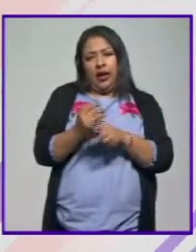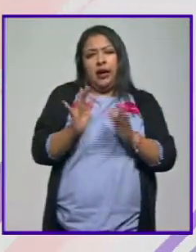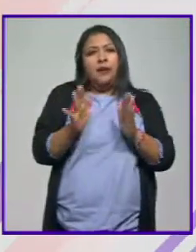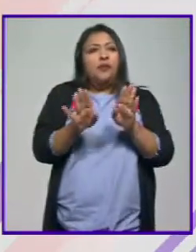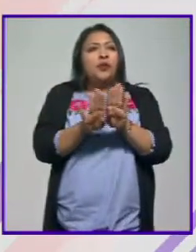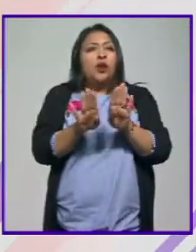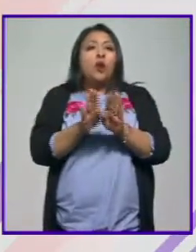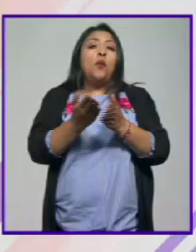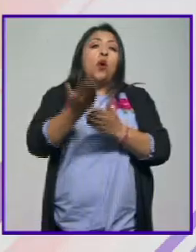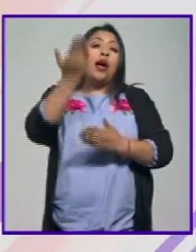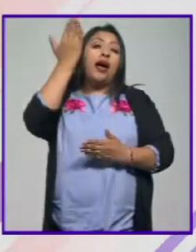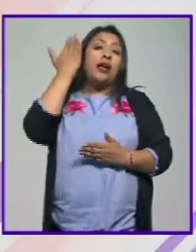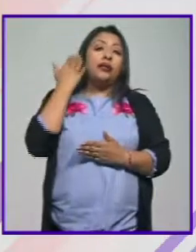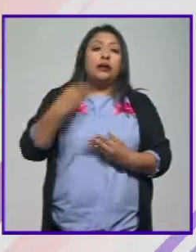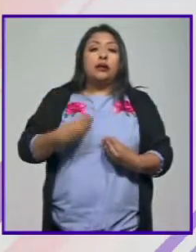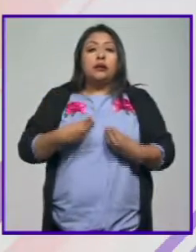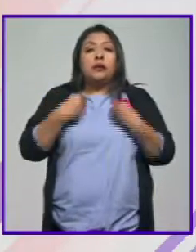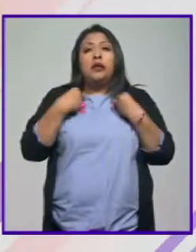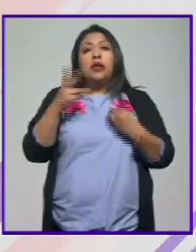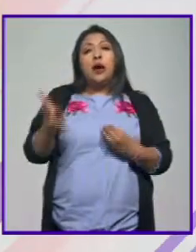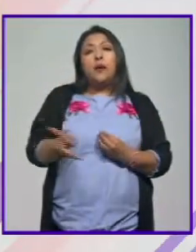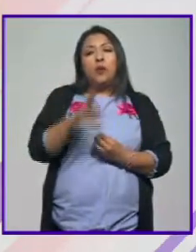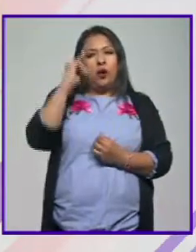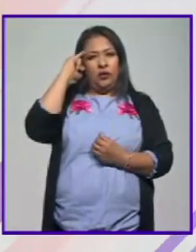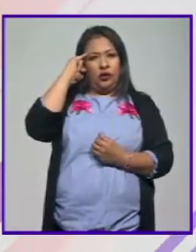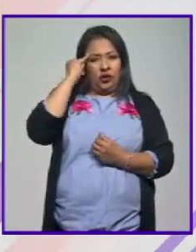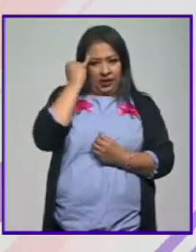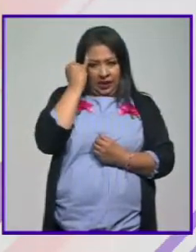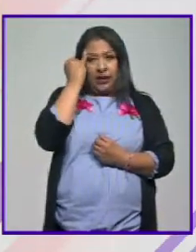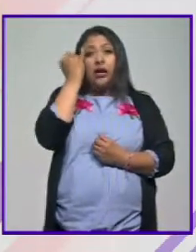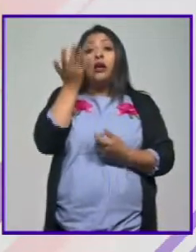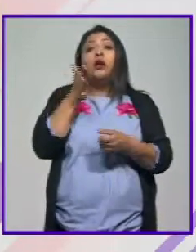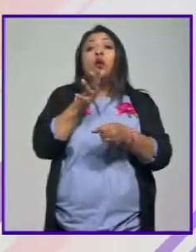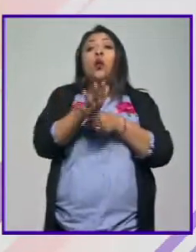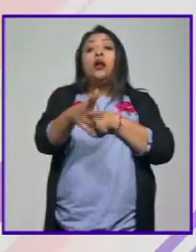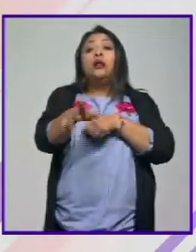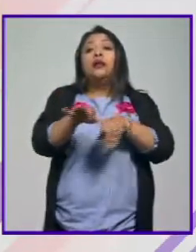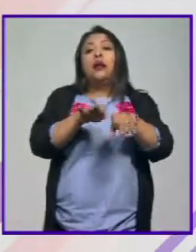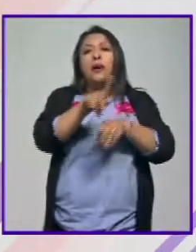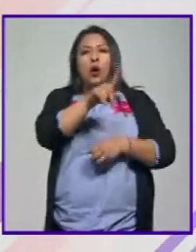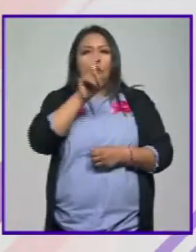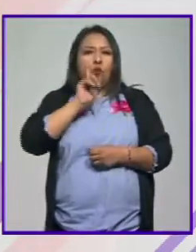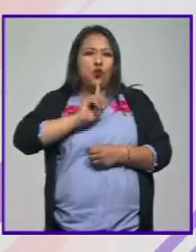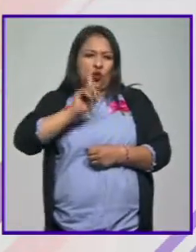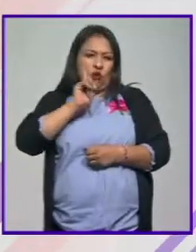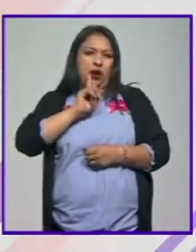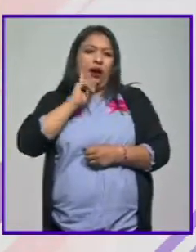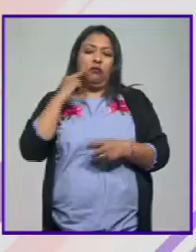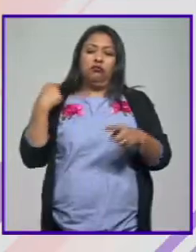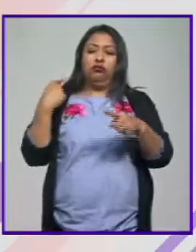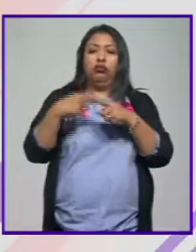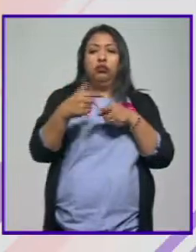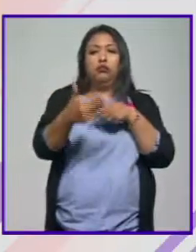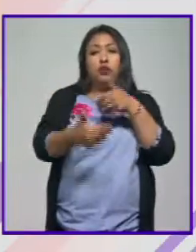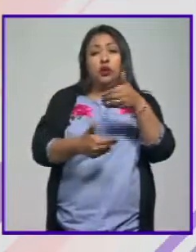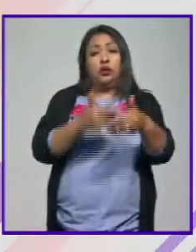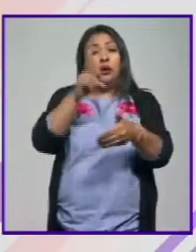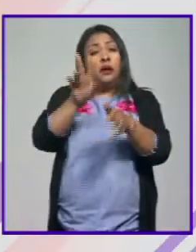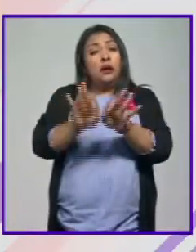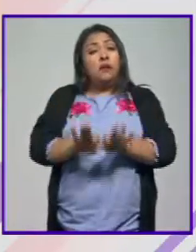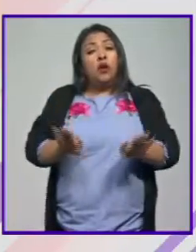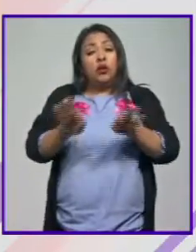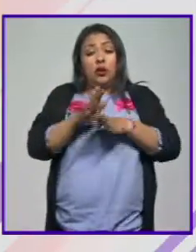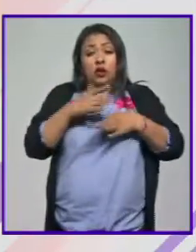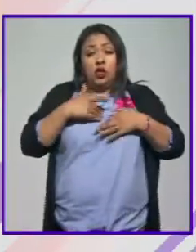cómo era parte de la vida de los pueblos indígenas y cuál fue la labor de esta mujer durante este proceso que fue fundamental